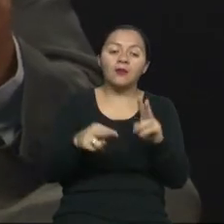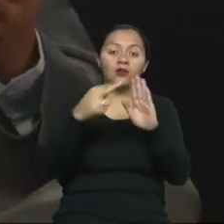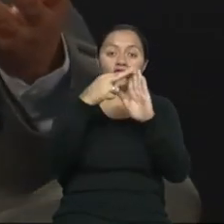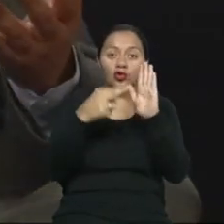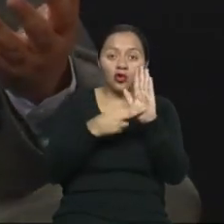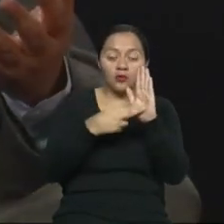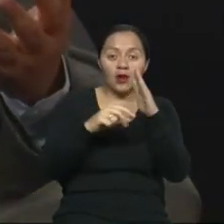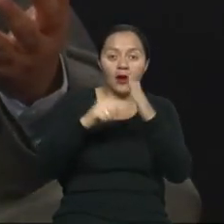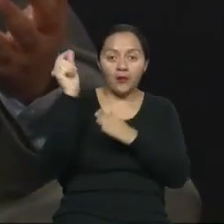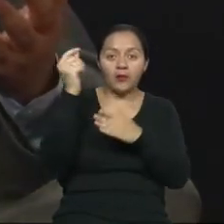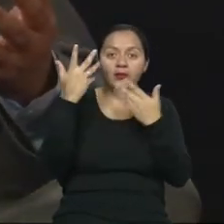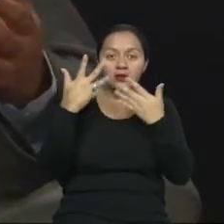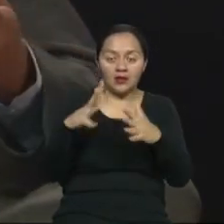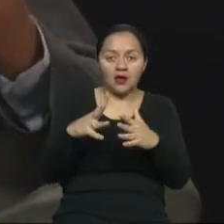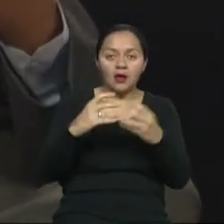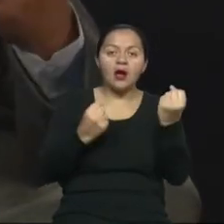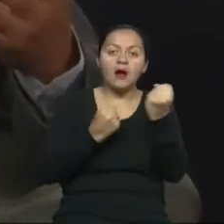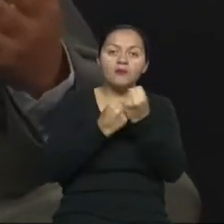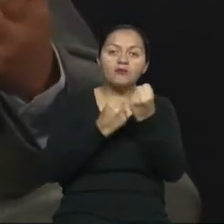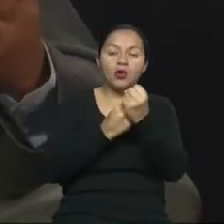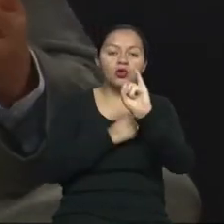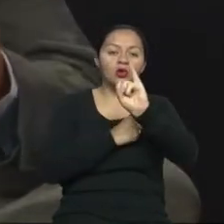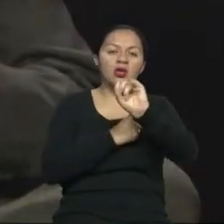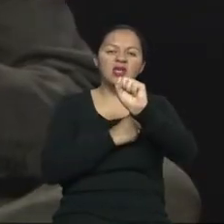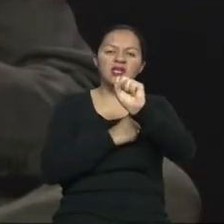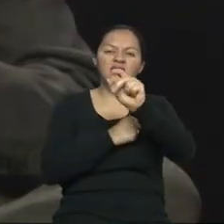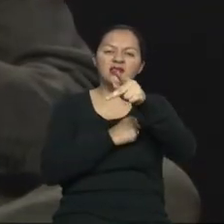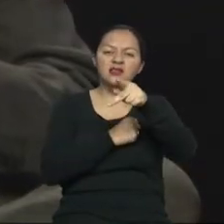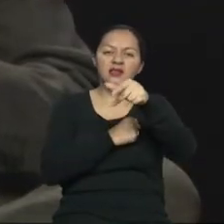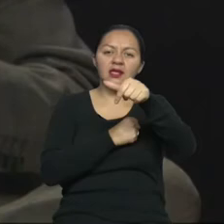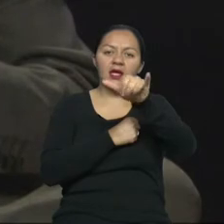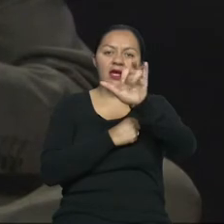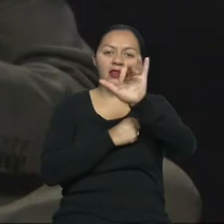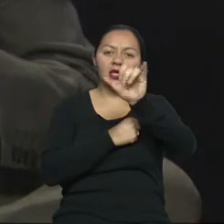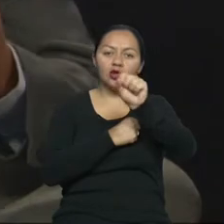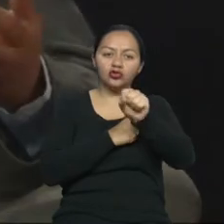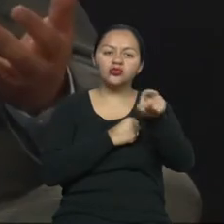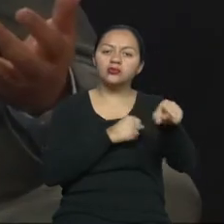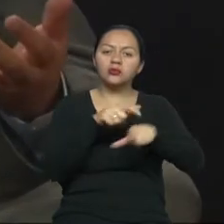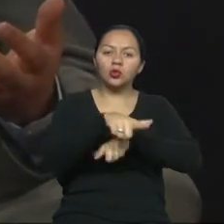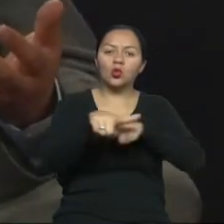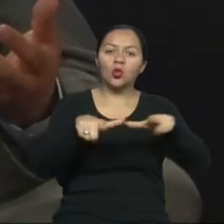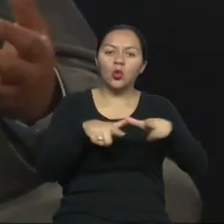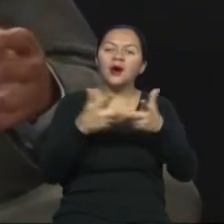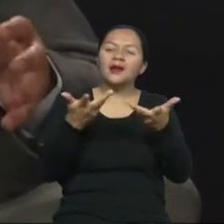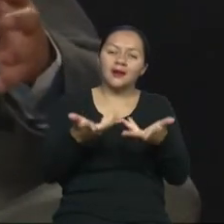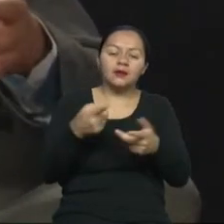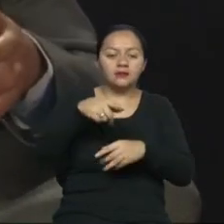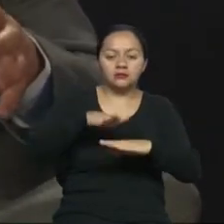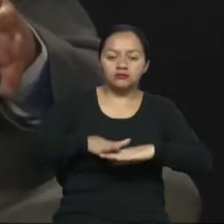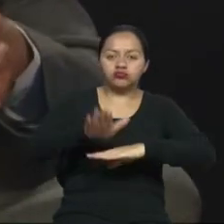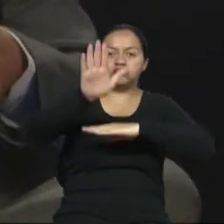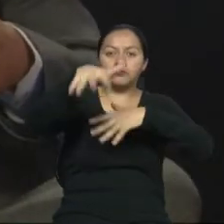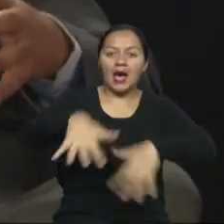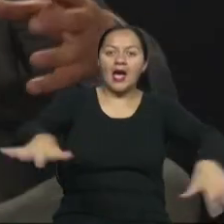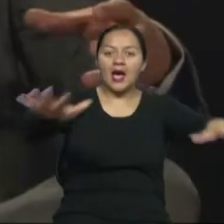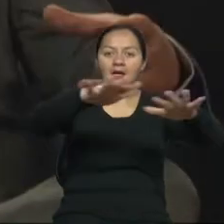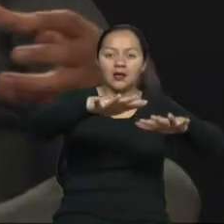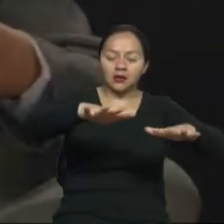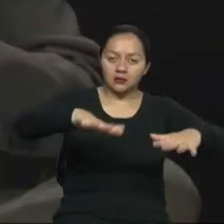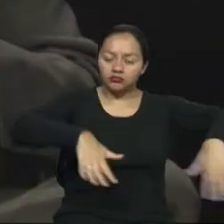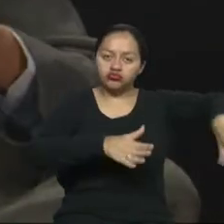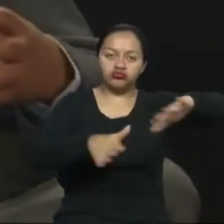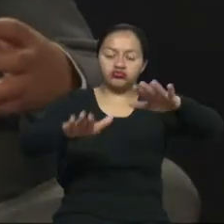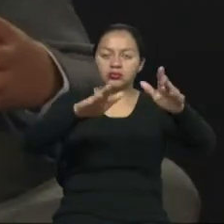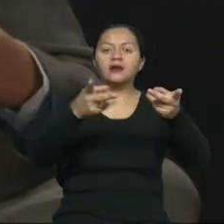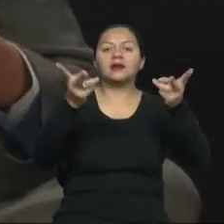tenemos los apoyos isquiáticos para que cualquier persona pueda hacer uso de estos espacios. Los volardos, que son los que protegen a los peatones